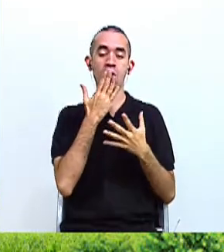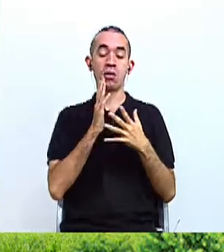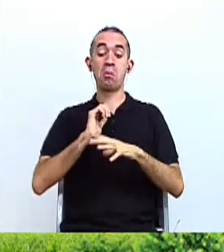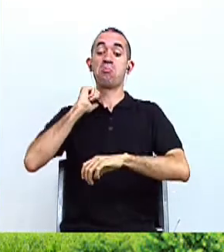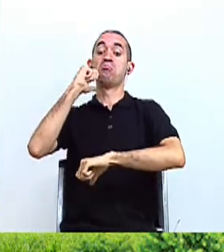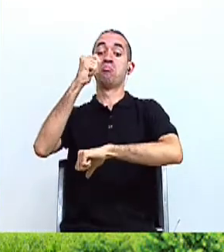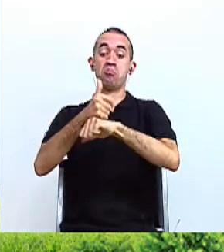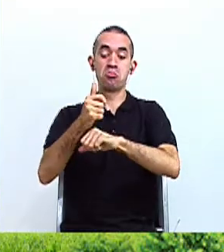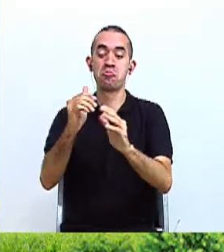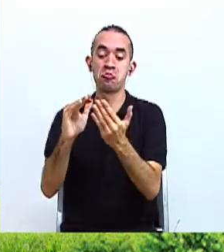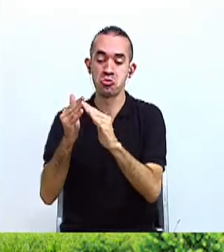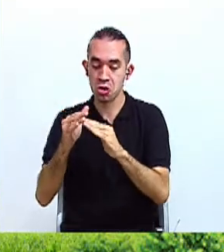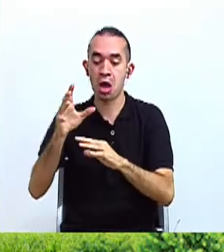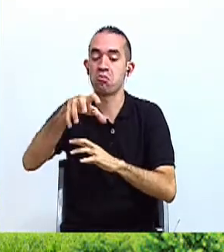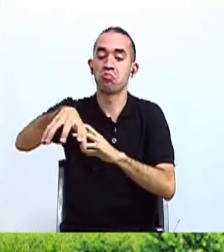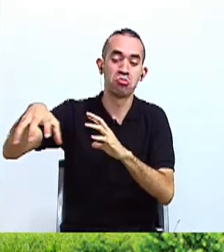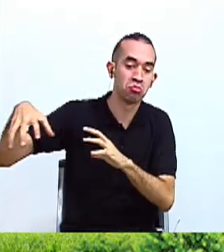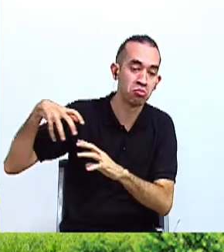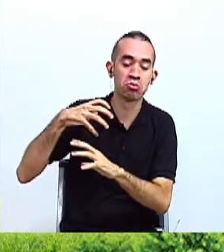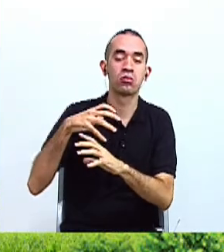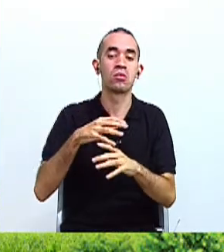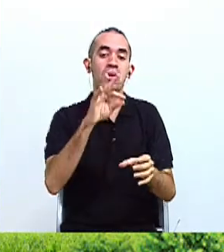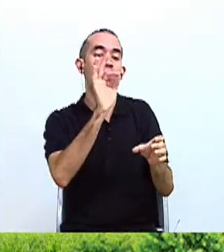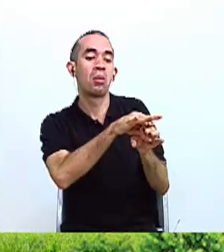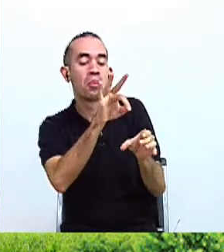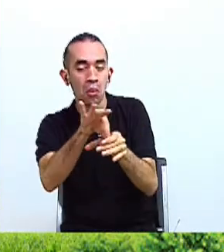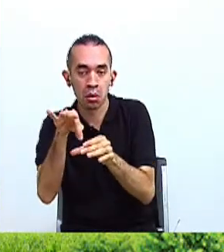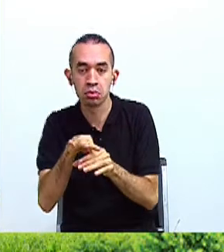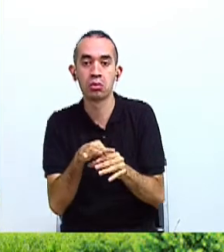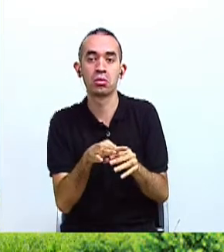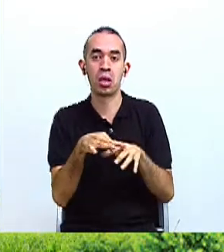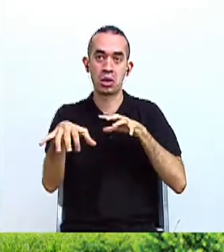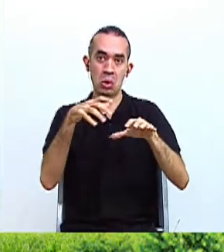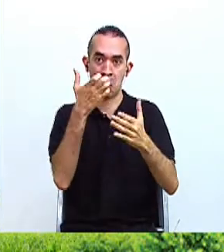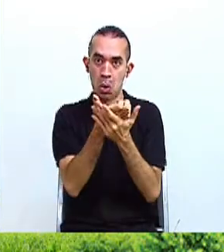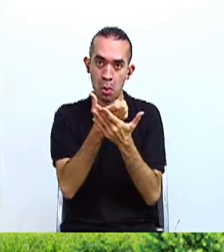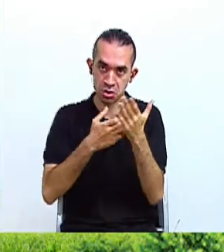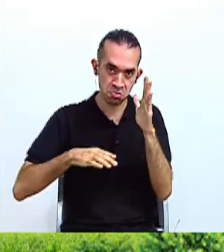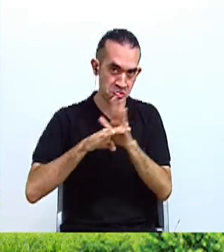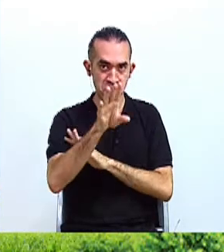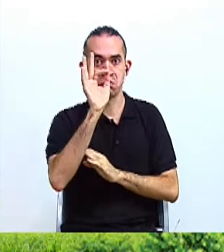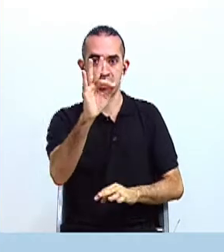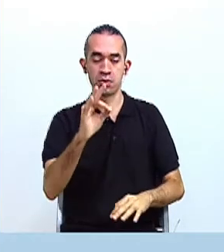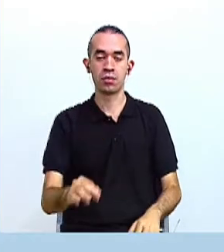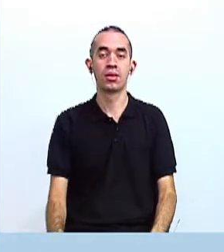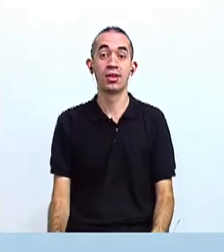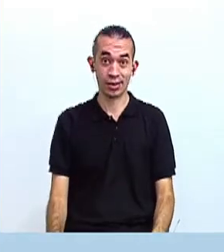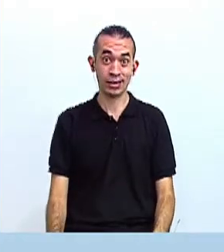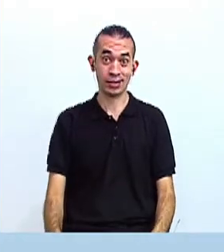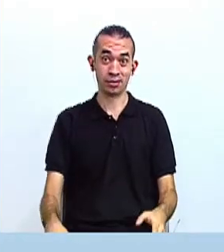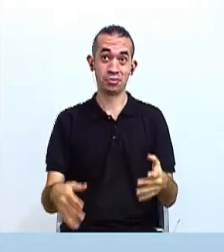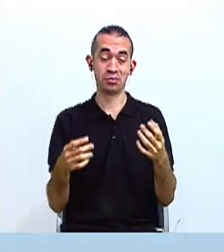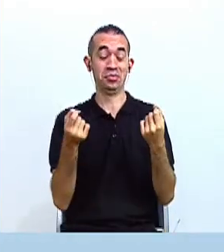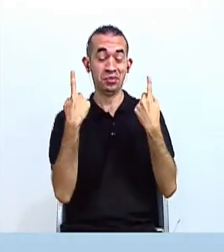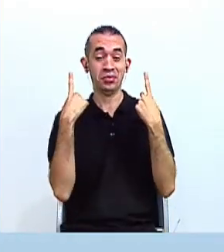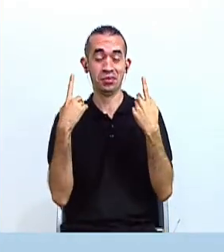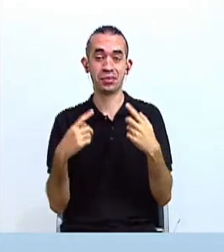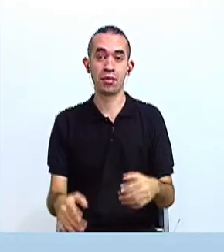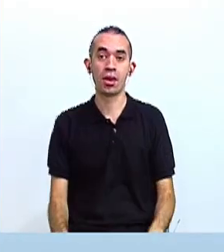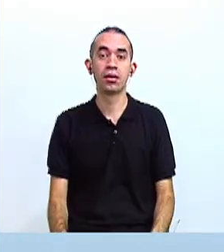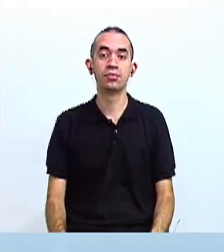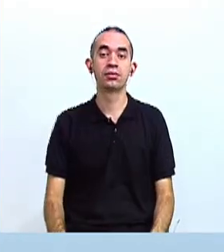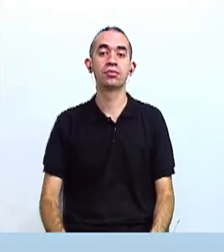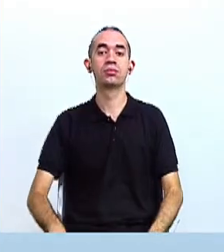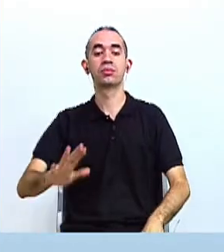sus cultivos, sus actividades económicas de la mejor manera. Muy bien, así entonces, nuestros aborígenes se